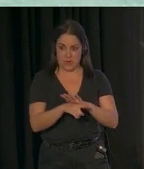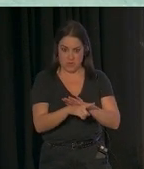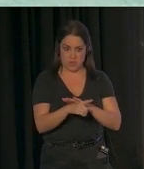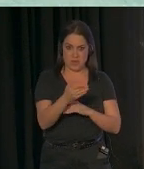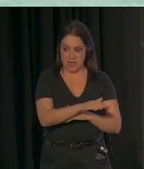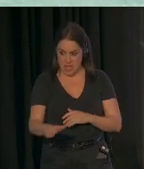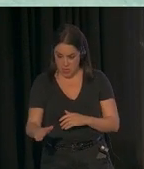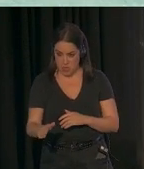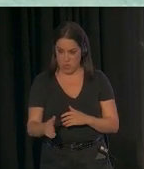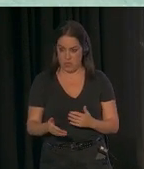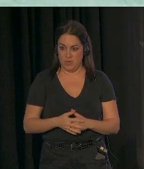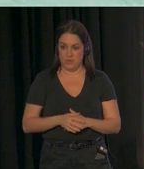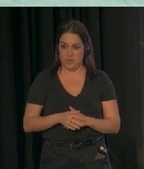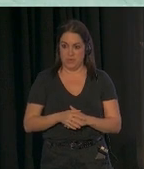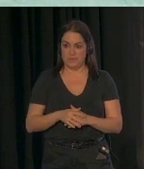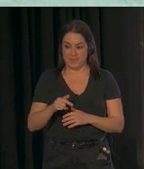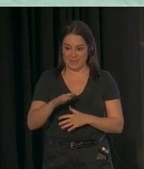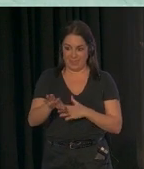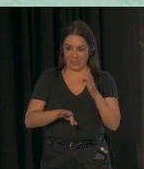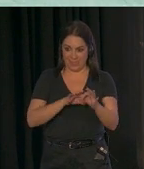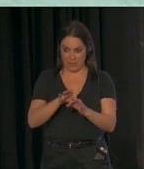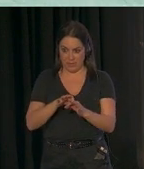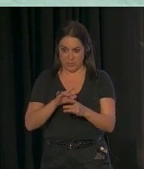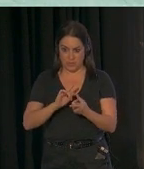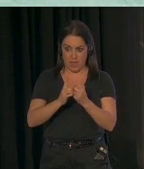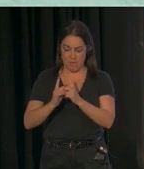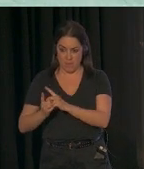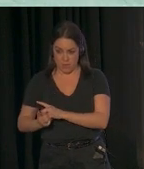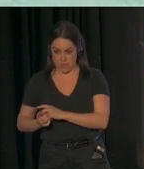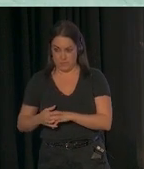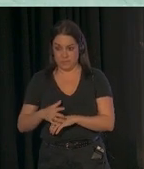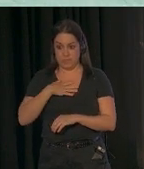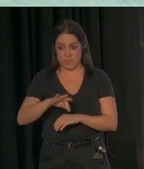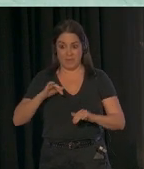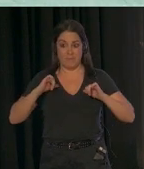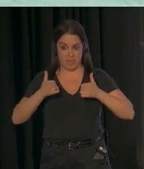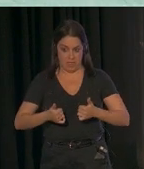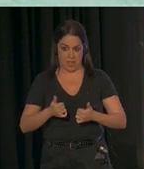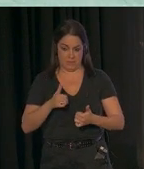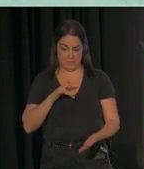Así que tenemos estos ciclos que pueden empezar a ocurrir.